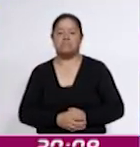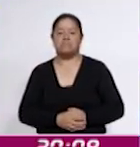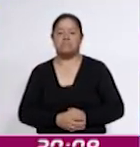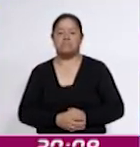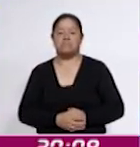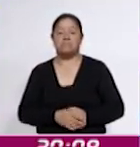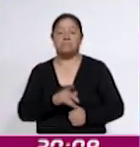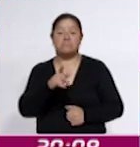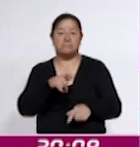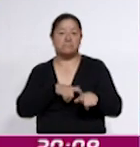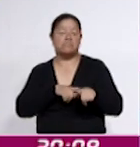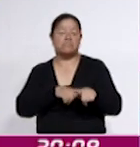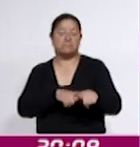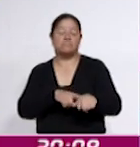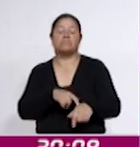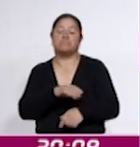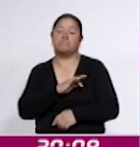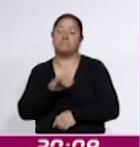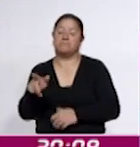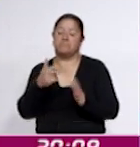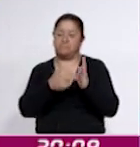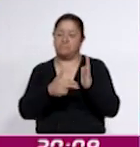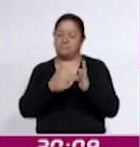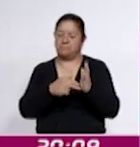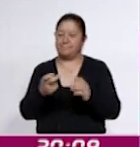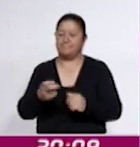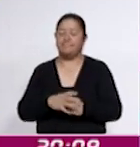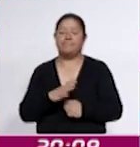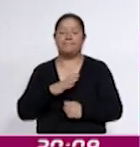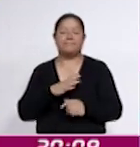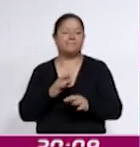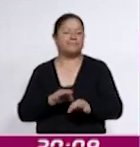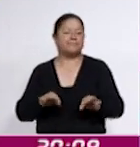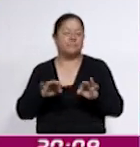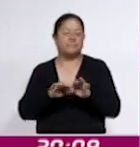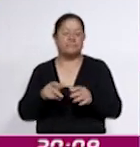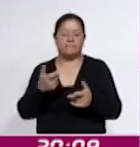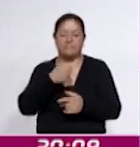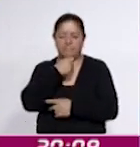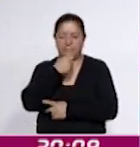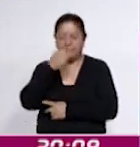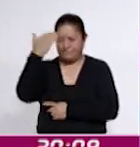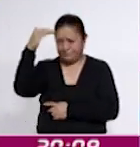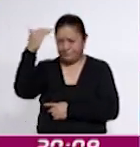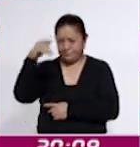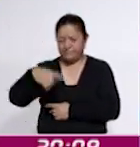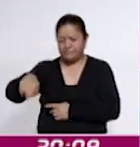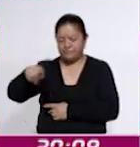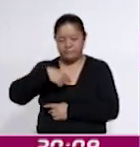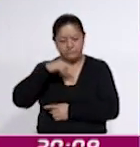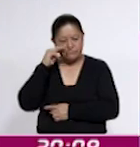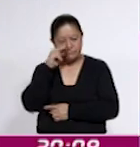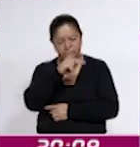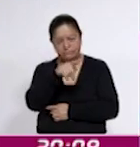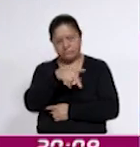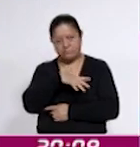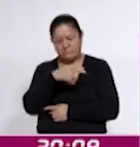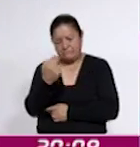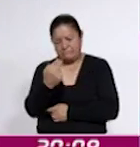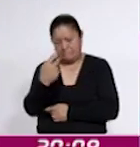aún tienen la posibilidad de tomar este taller. Es importante que los adultos mayores visibilicen sus